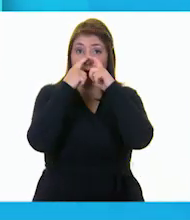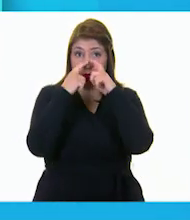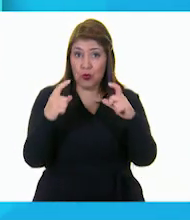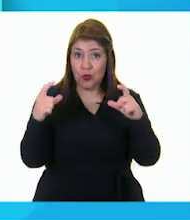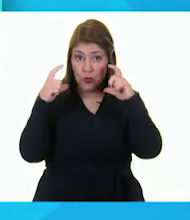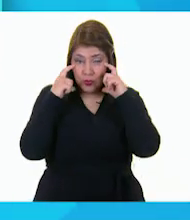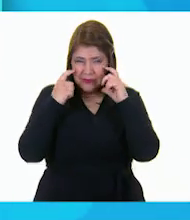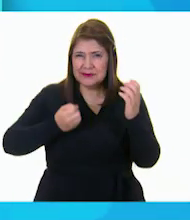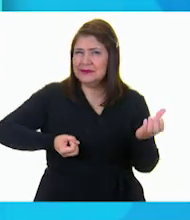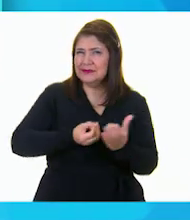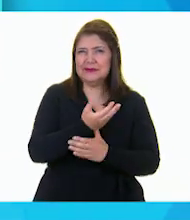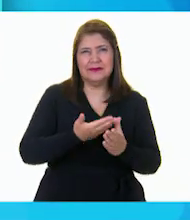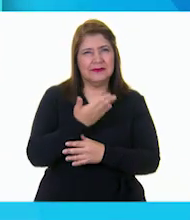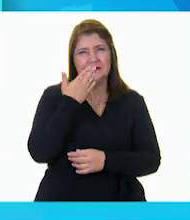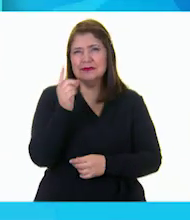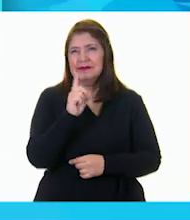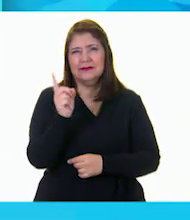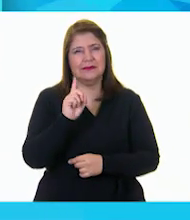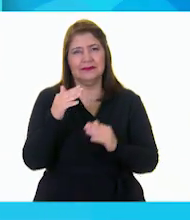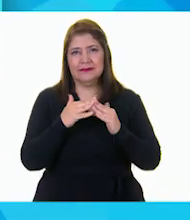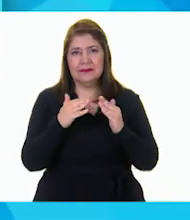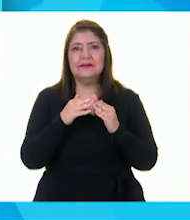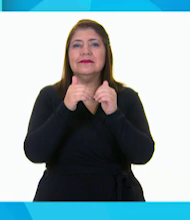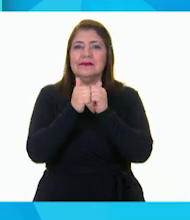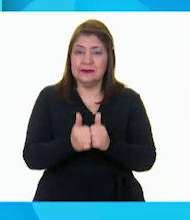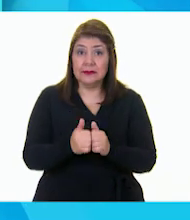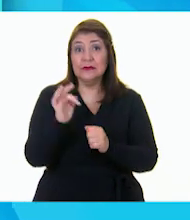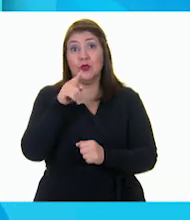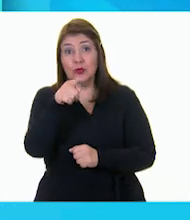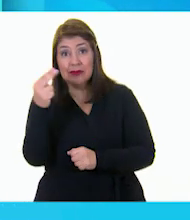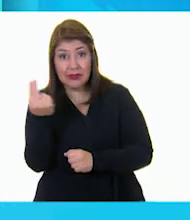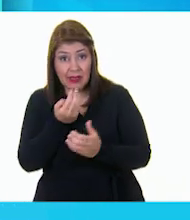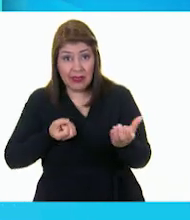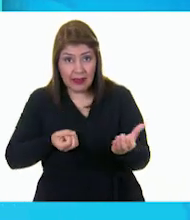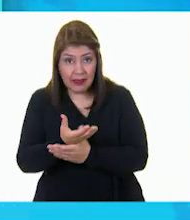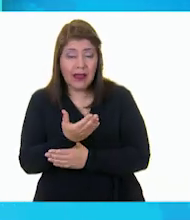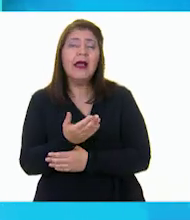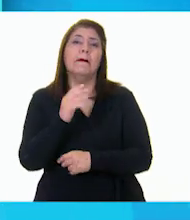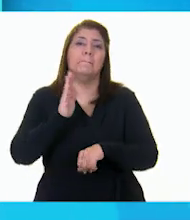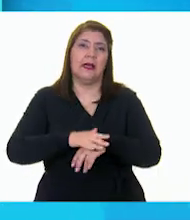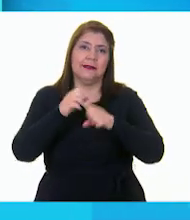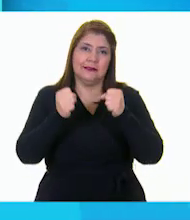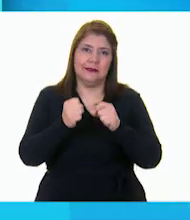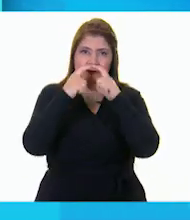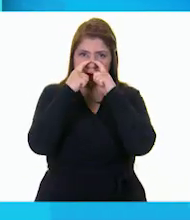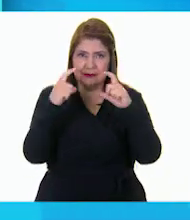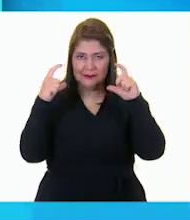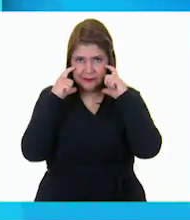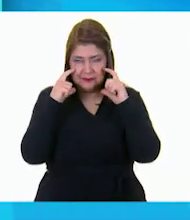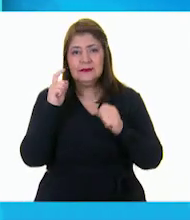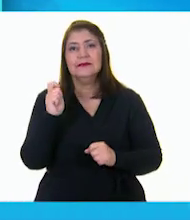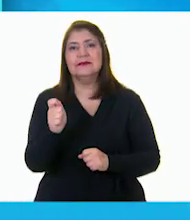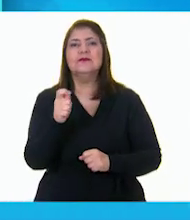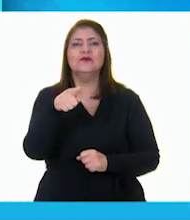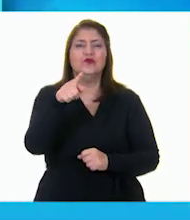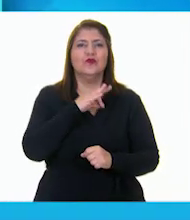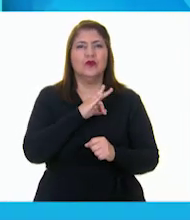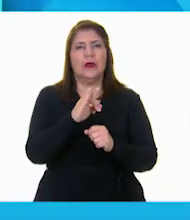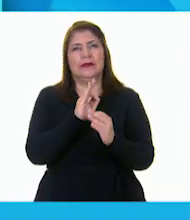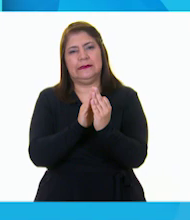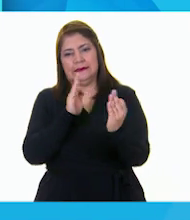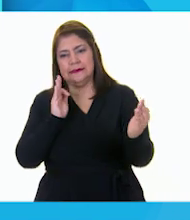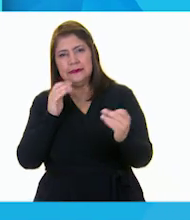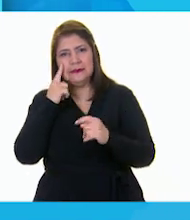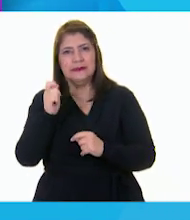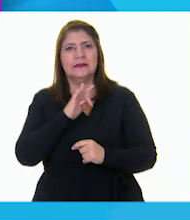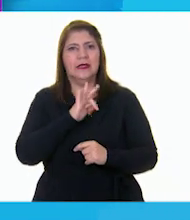Utiliza cubrebocas. Utiliza salgas de casa. Si tienes que hacerlo, recuerda que es obligatorio utilizarlo. Mantén una distancia mínima de un metro